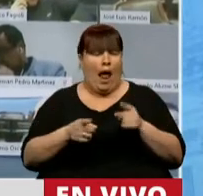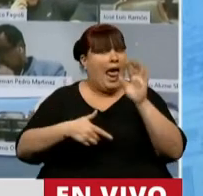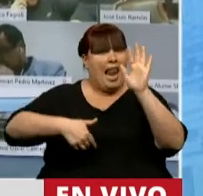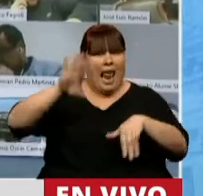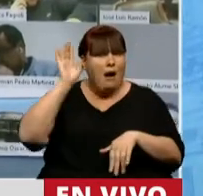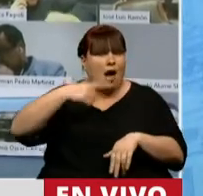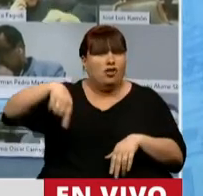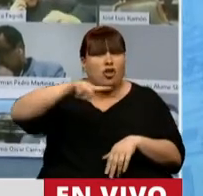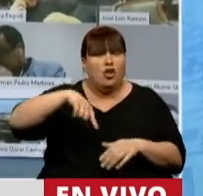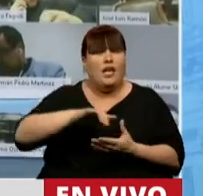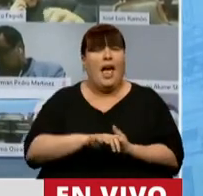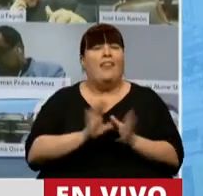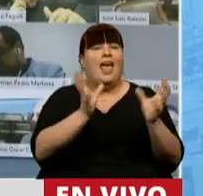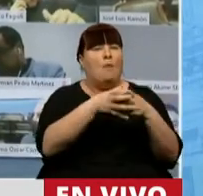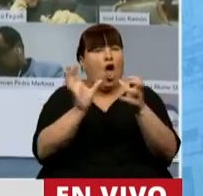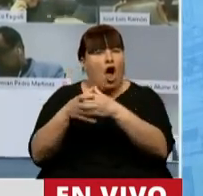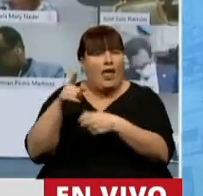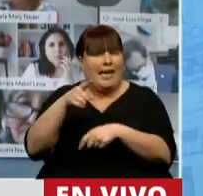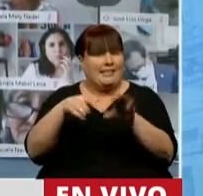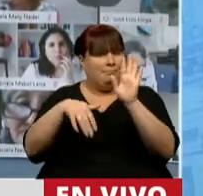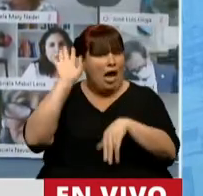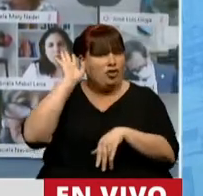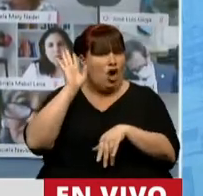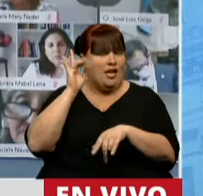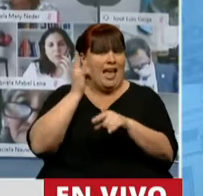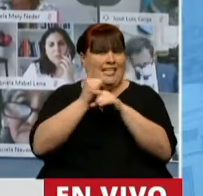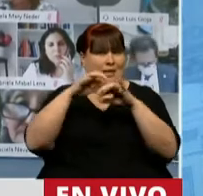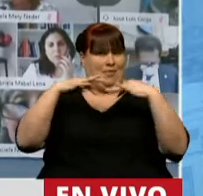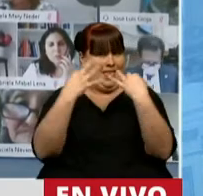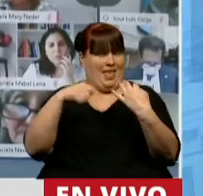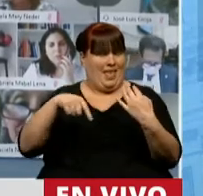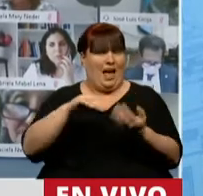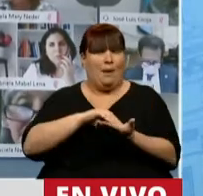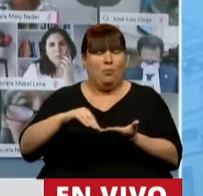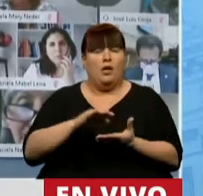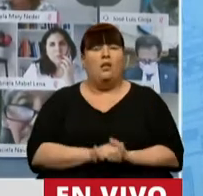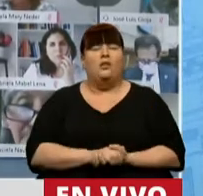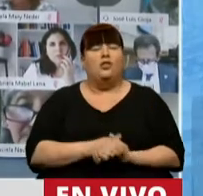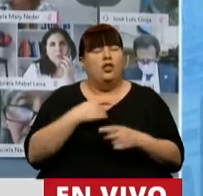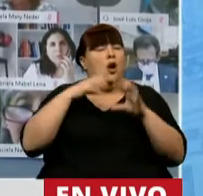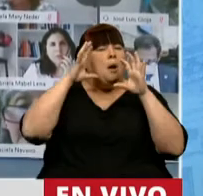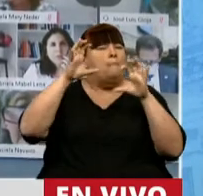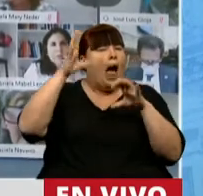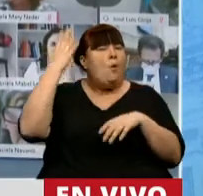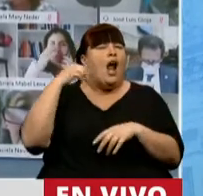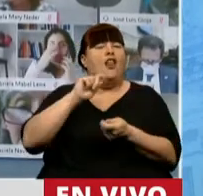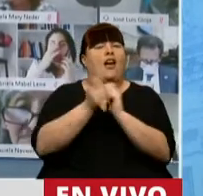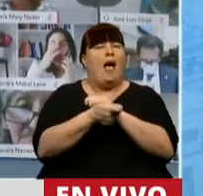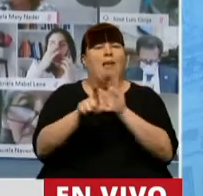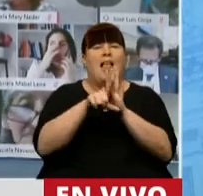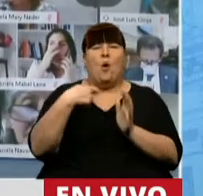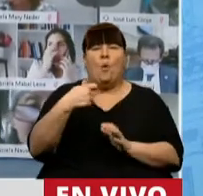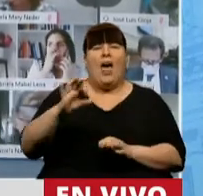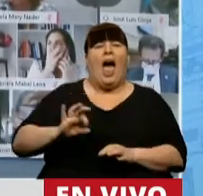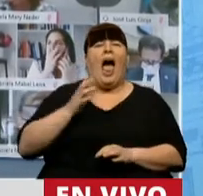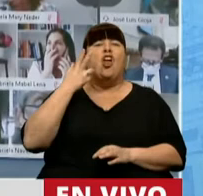la mayoría de los bloques mayoritarios que compone esta Cámara, recuerdo la reforma previsional